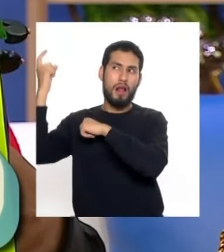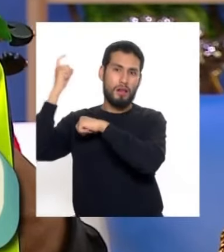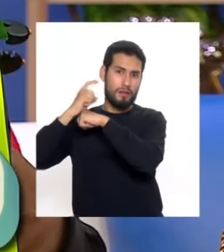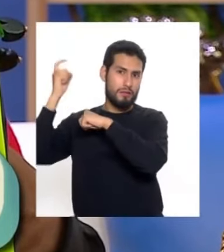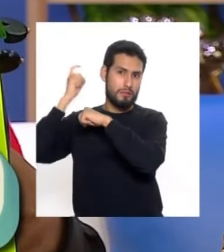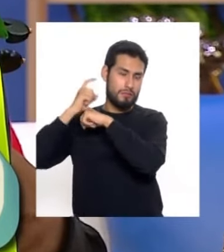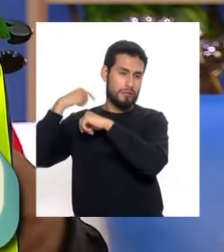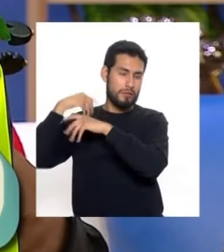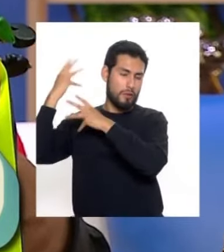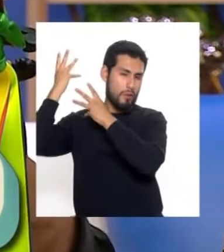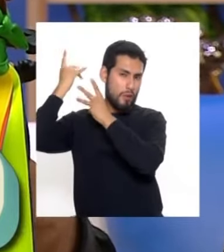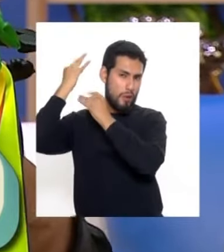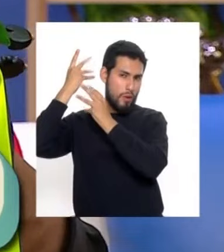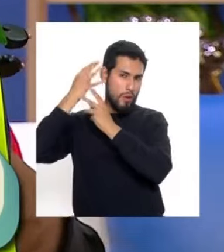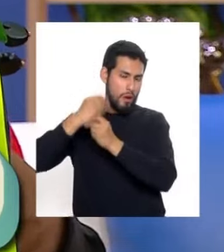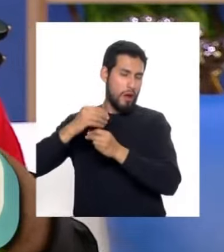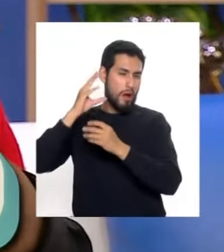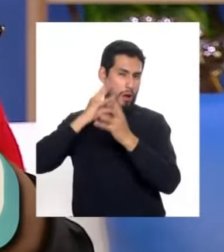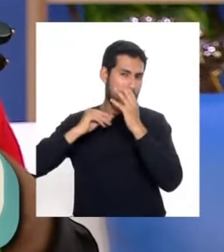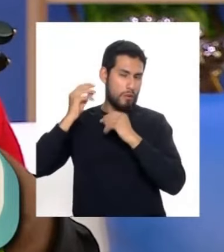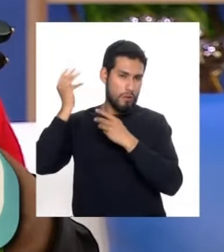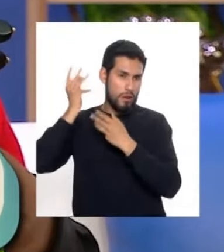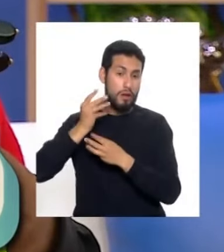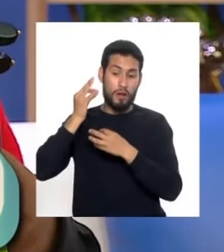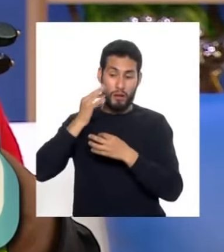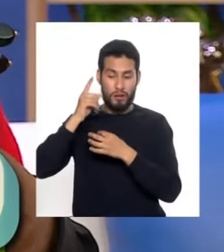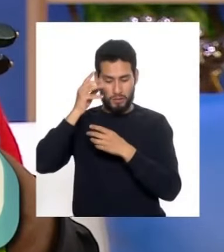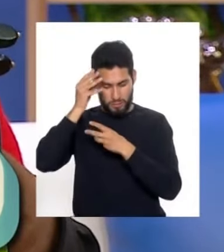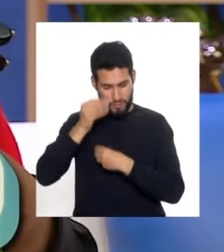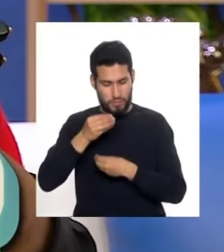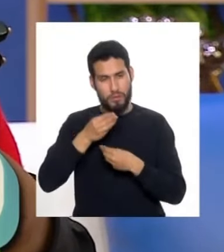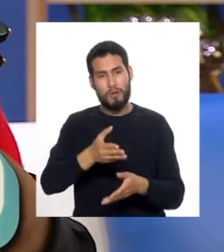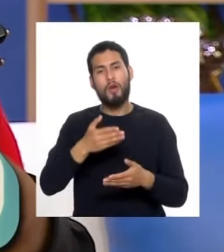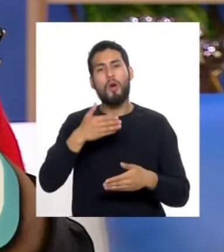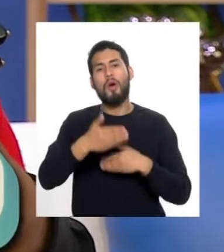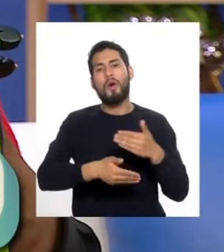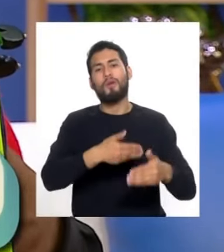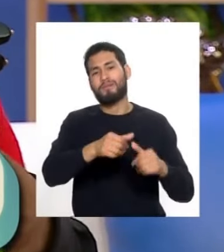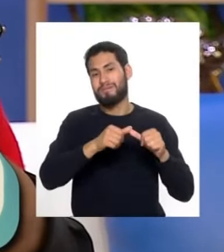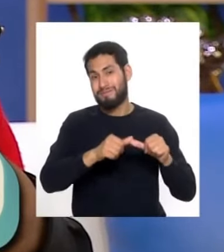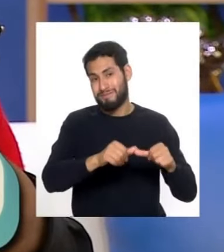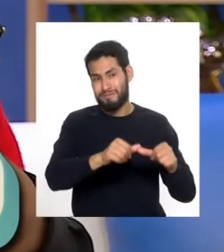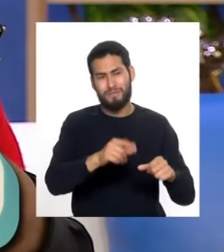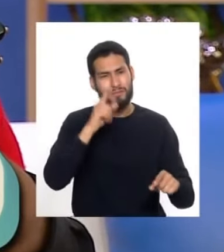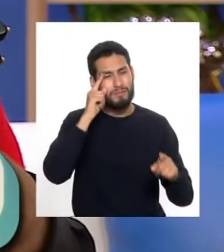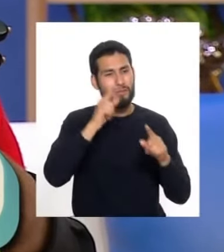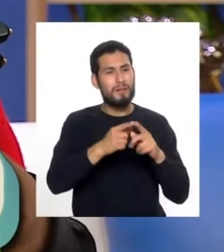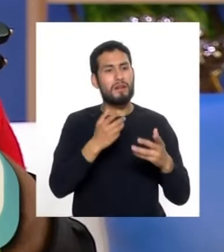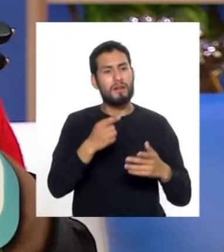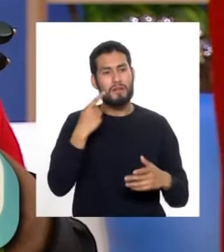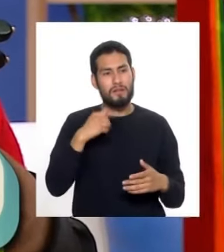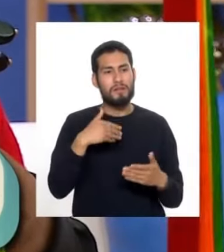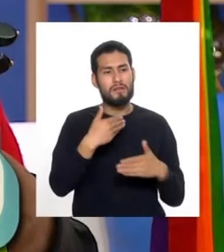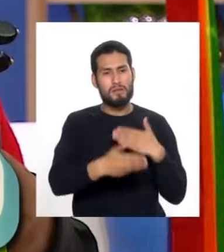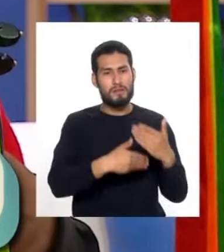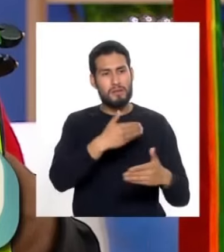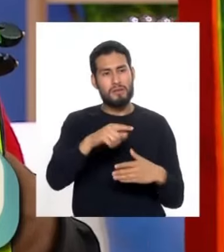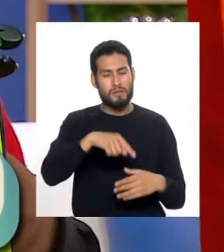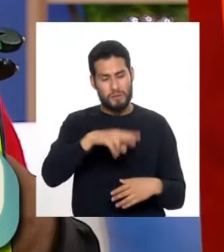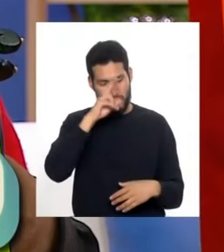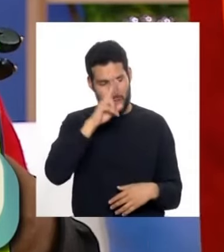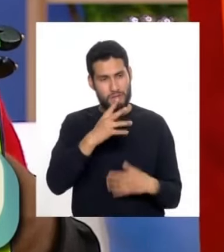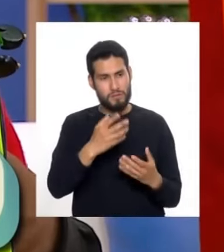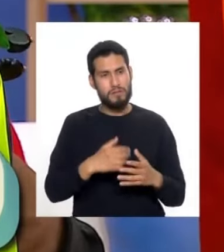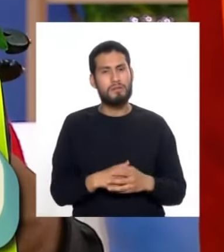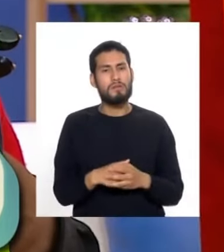sus vivencias, y nosotros seguimos transmitiendo también a las nuevas generaciones, y todo por el bien de la imagen de nuestra cría patria en el Perú.